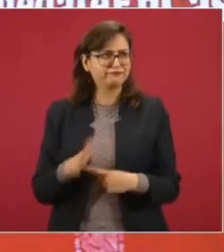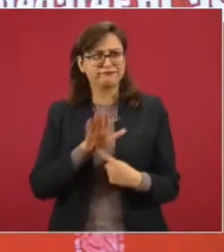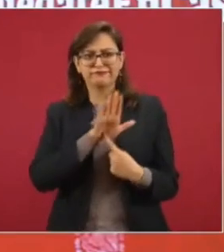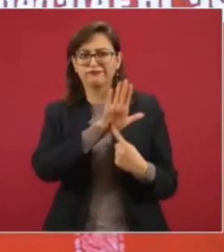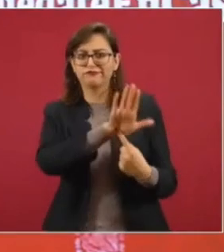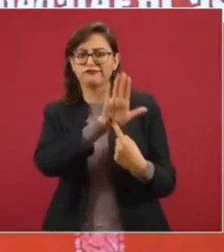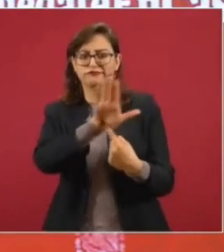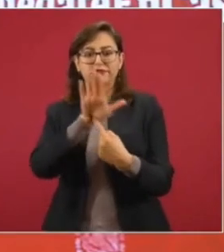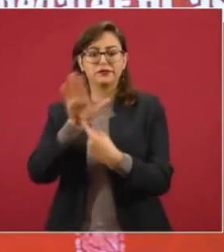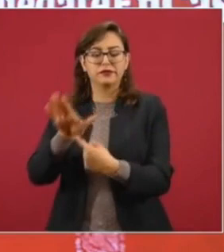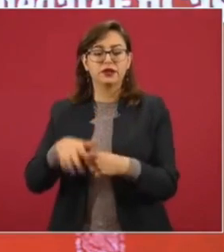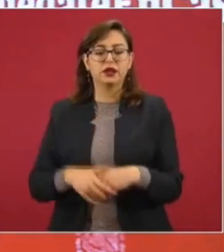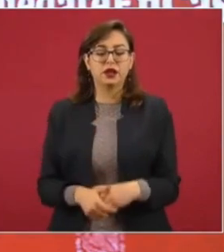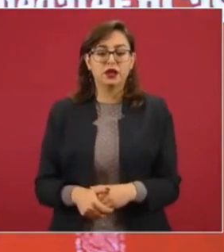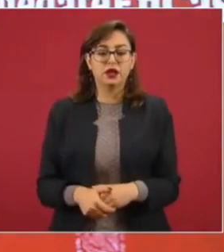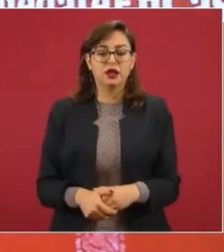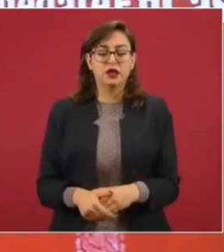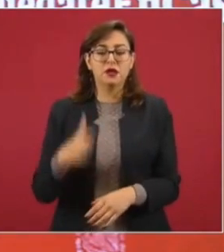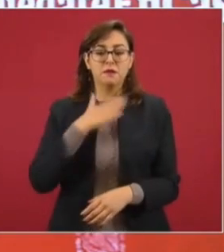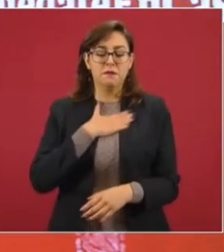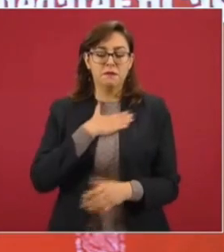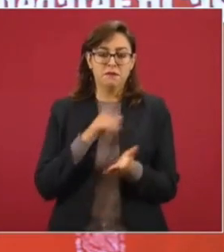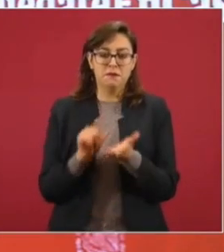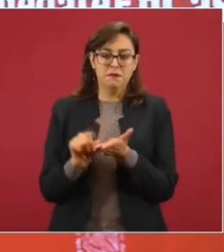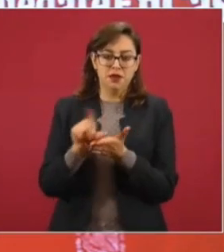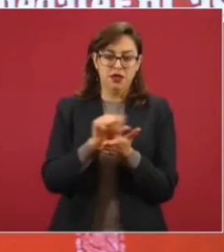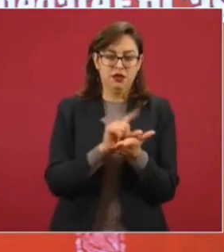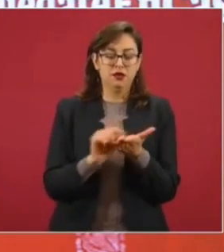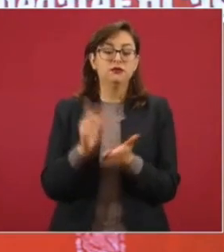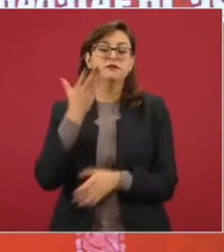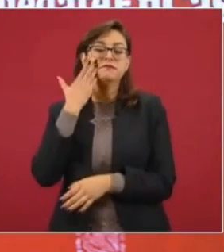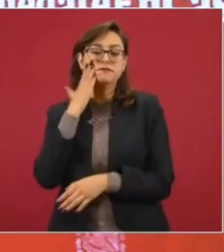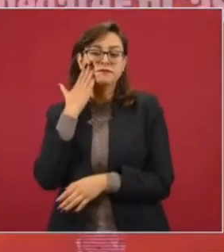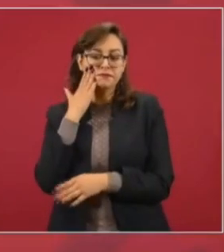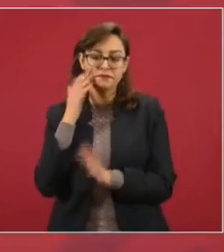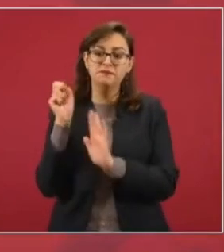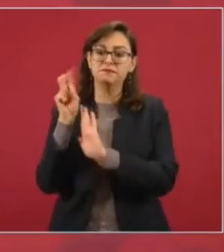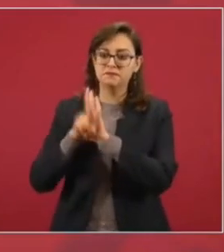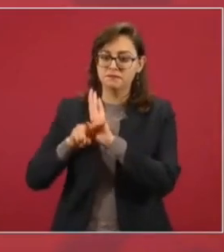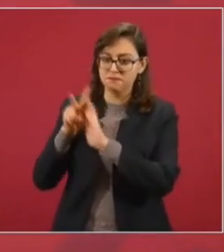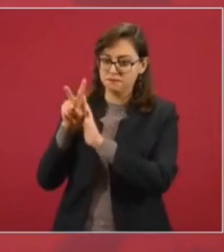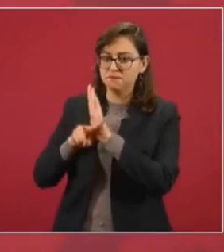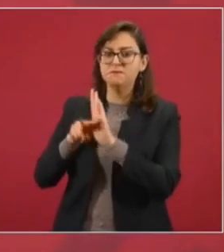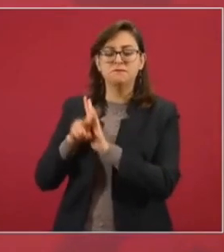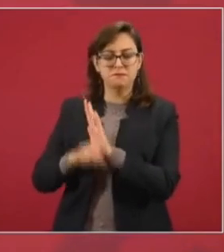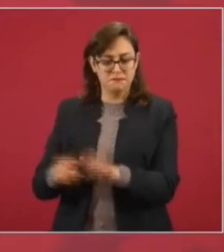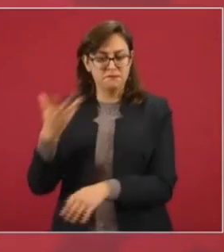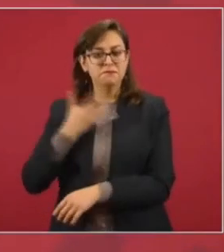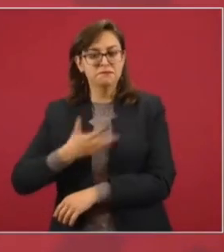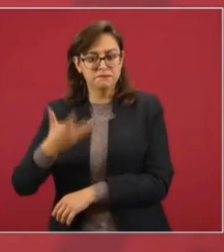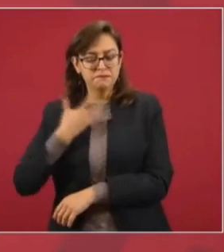mi Twitter, mi Face, sobre eso,